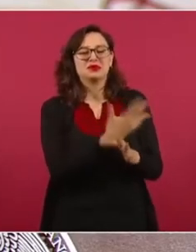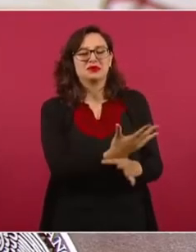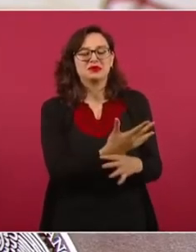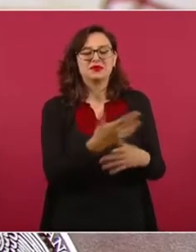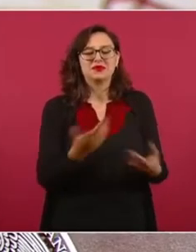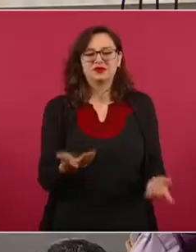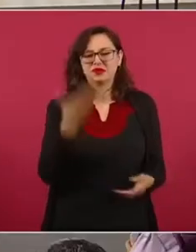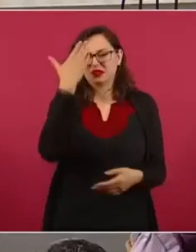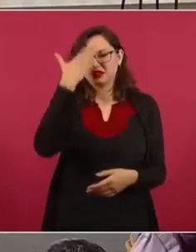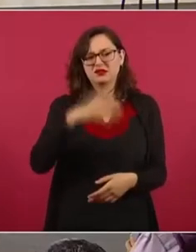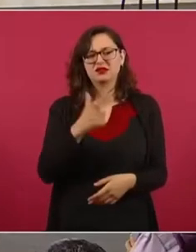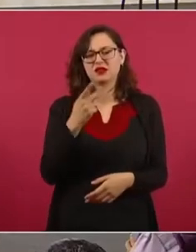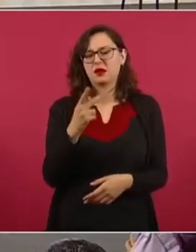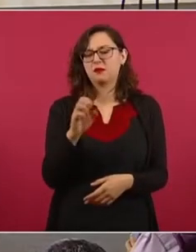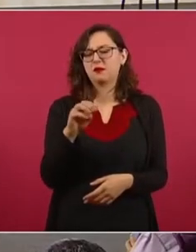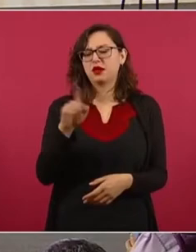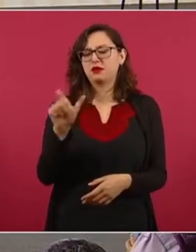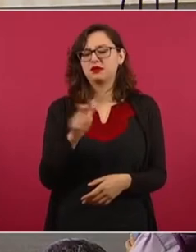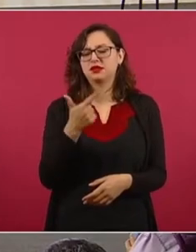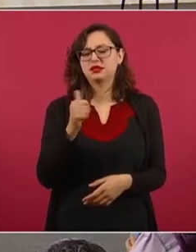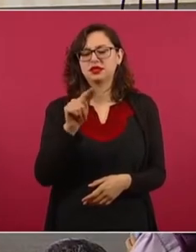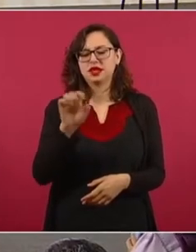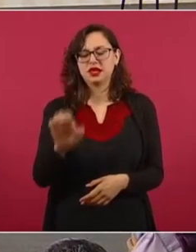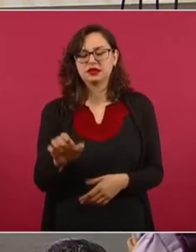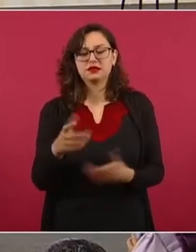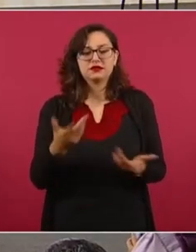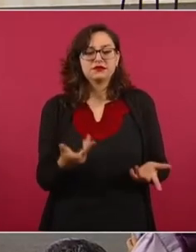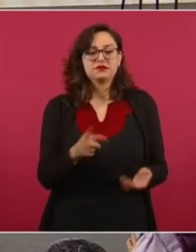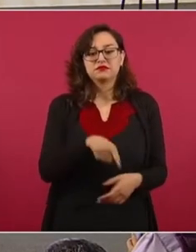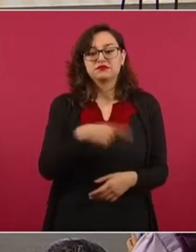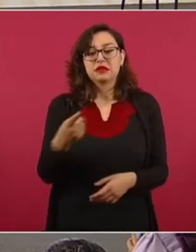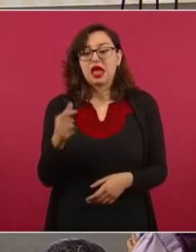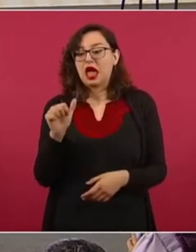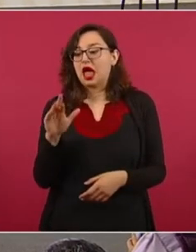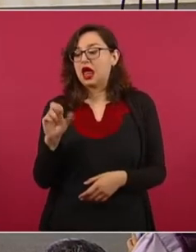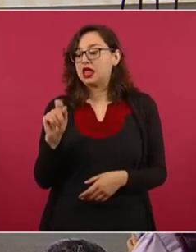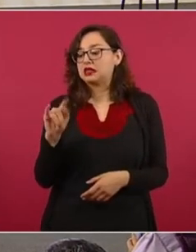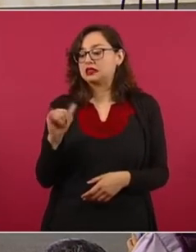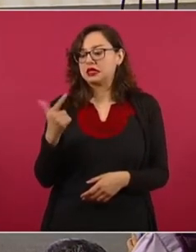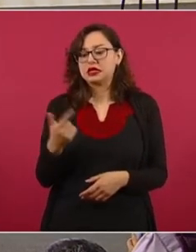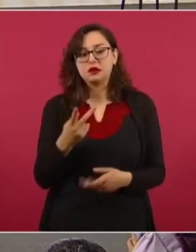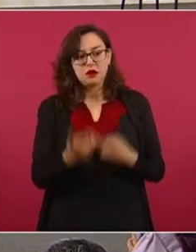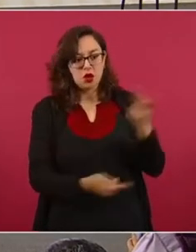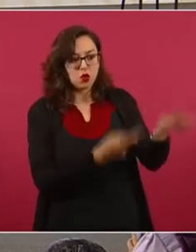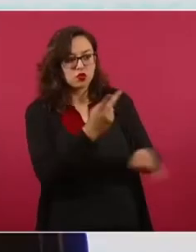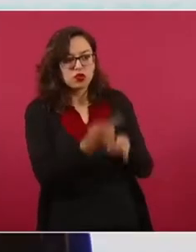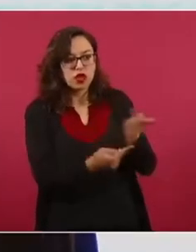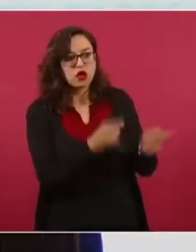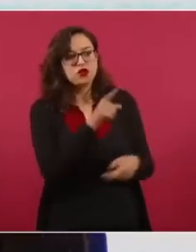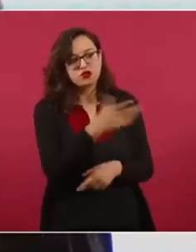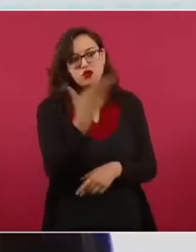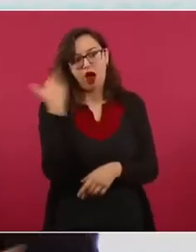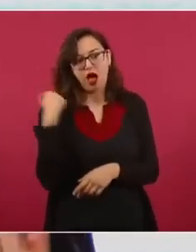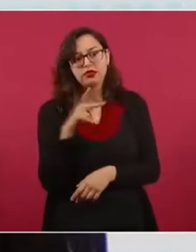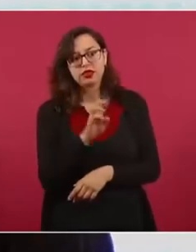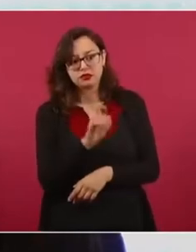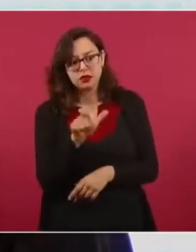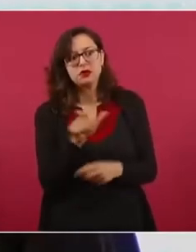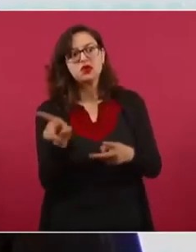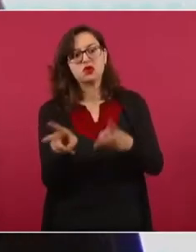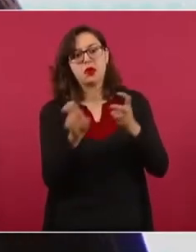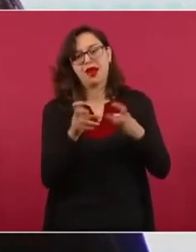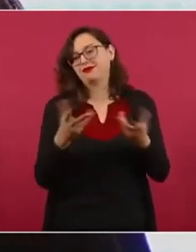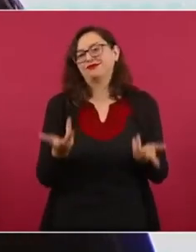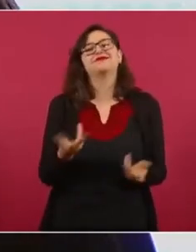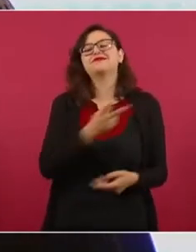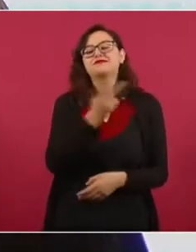Pemexgate, pero, por cierto, Aristegui ni siquiera le preguntó sobre ese tema, dejando una sensación